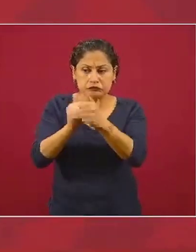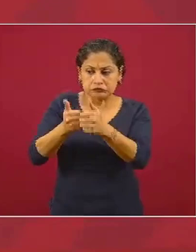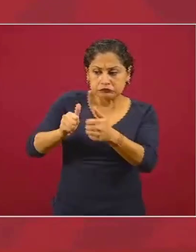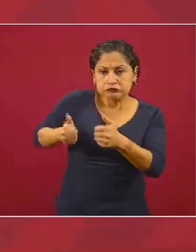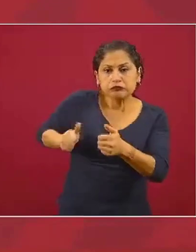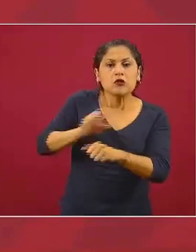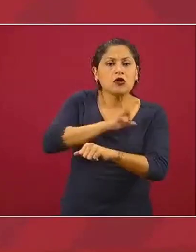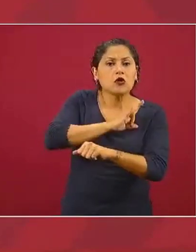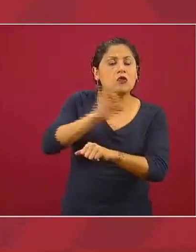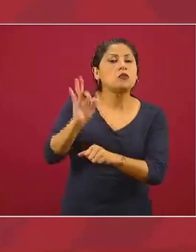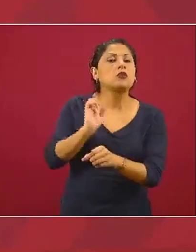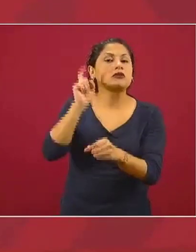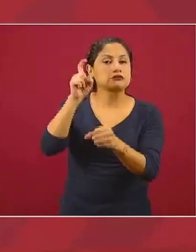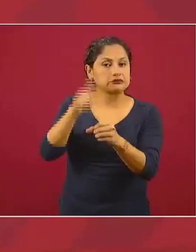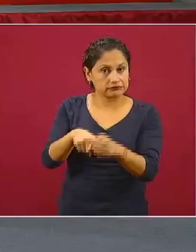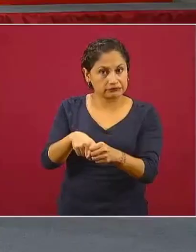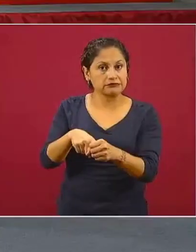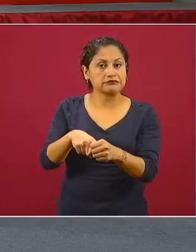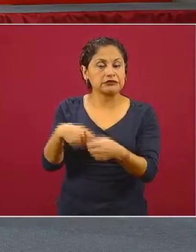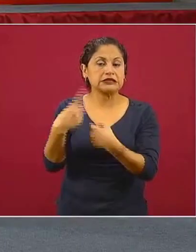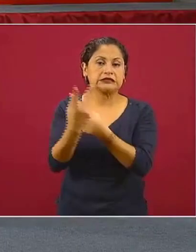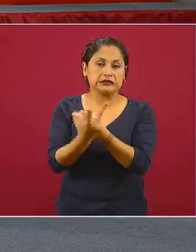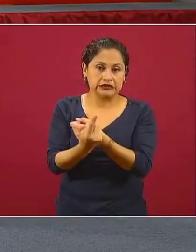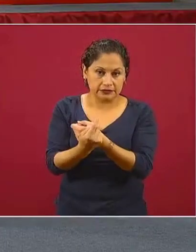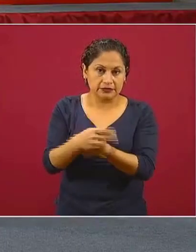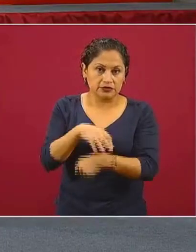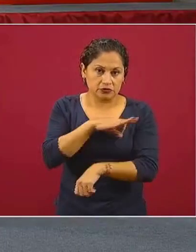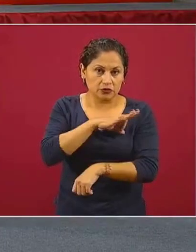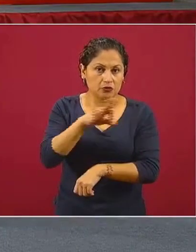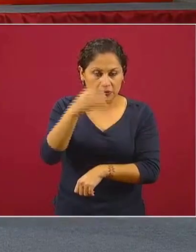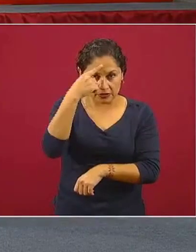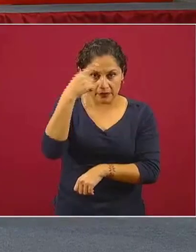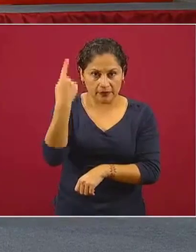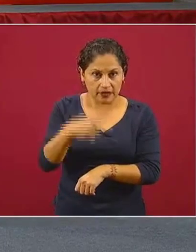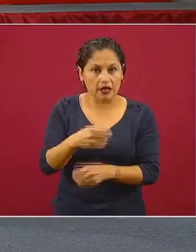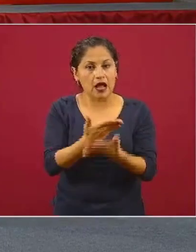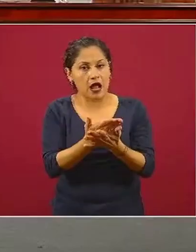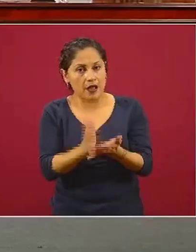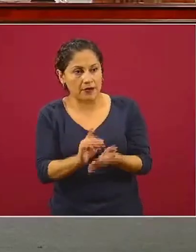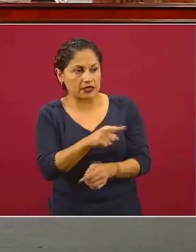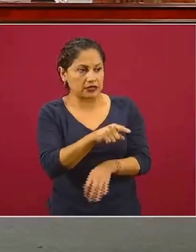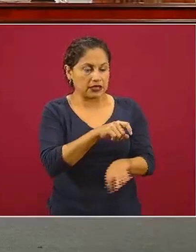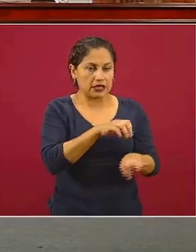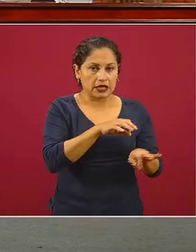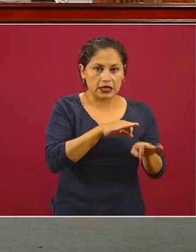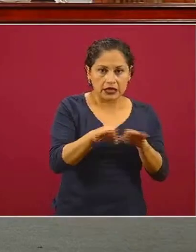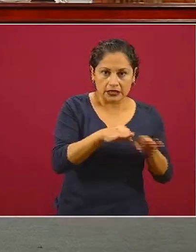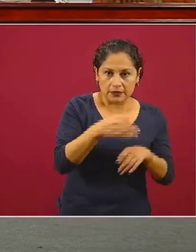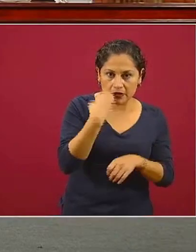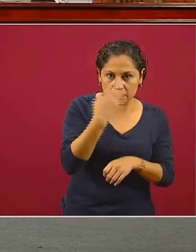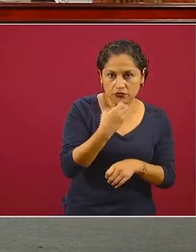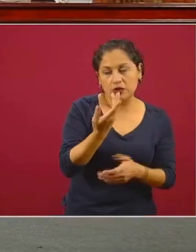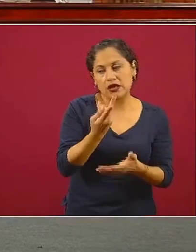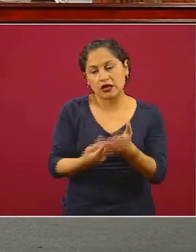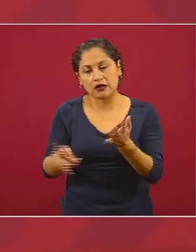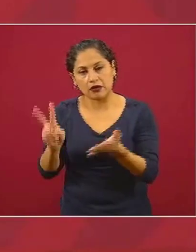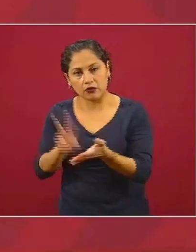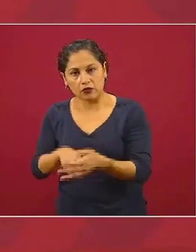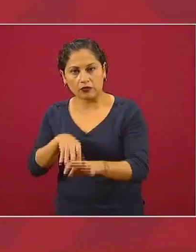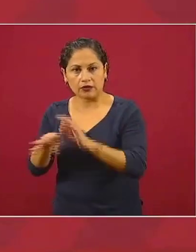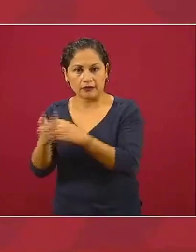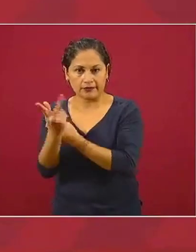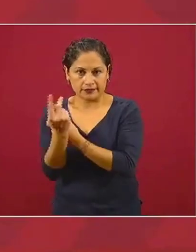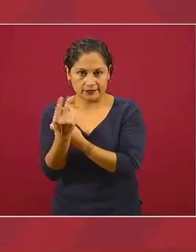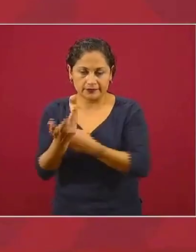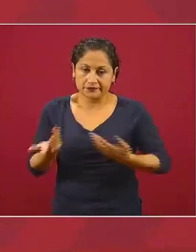participar a través de la televisión además de la escuela lo que nos queda clarísimo es que la escuela y